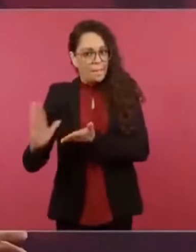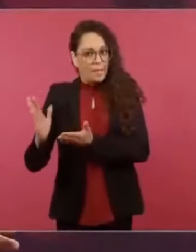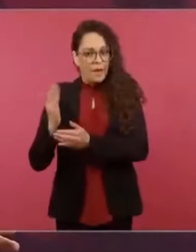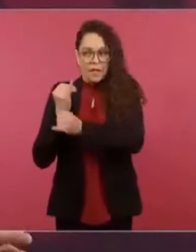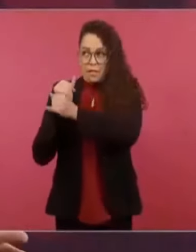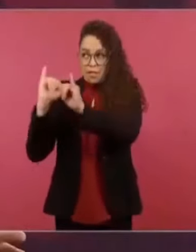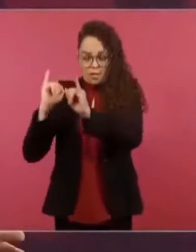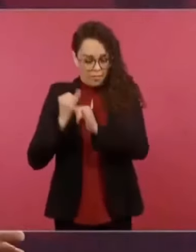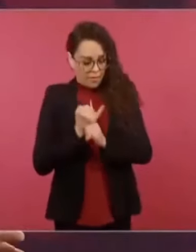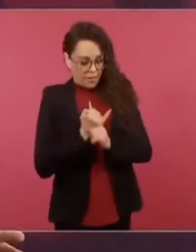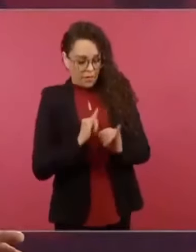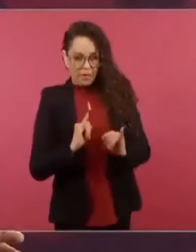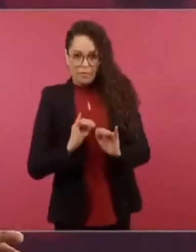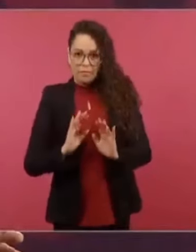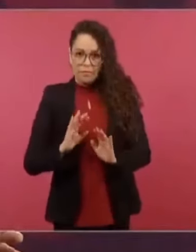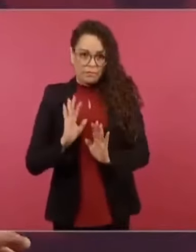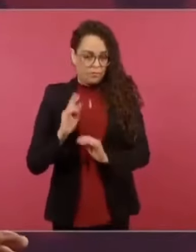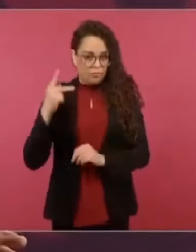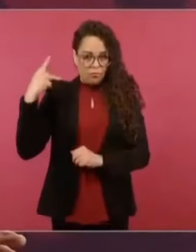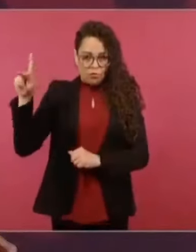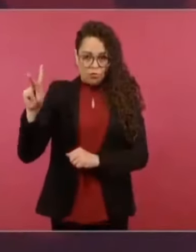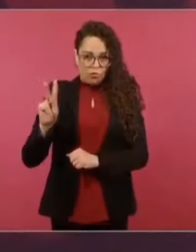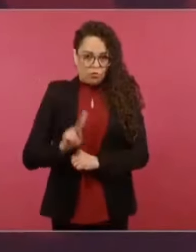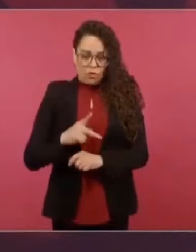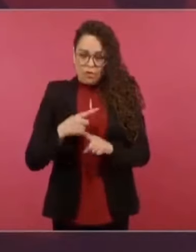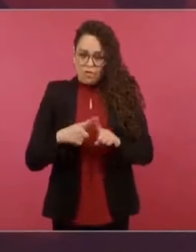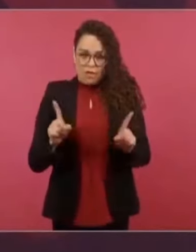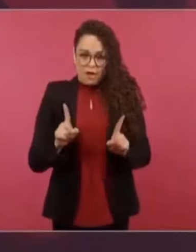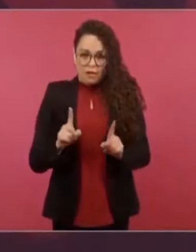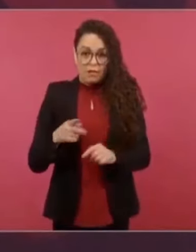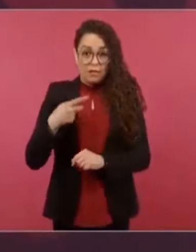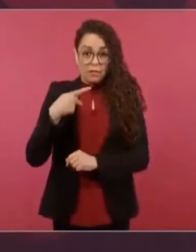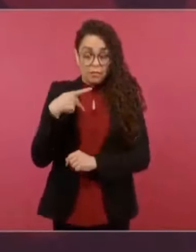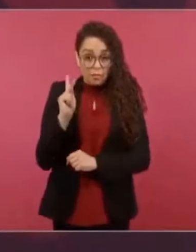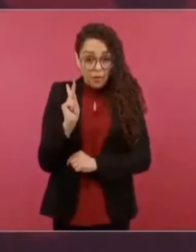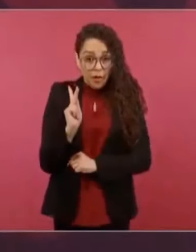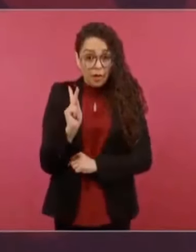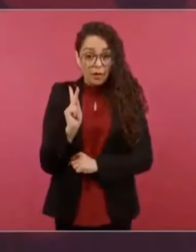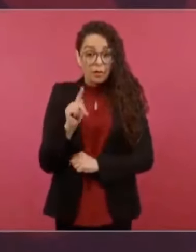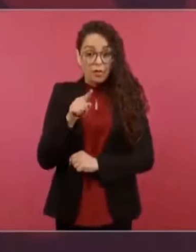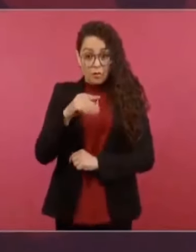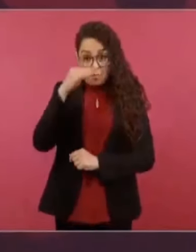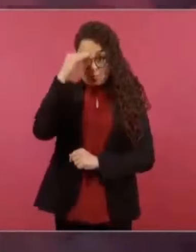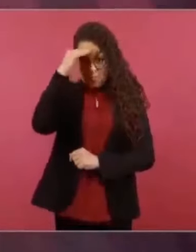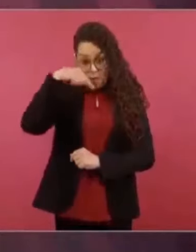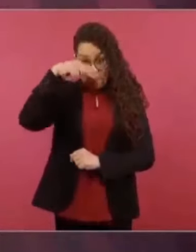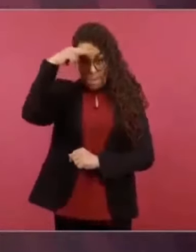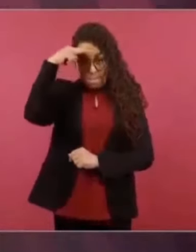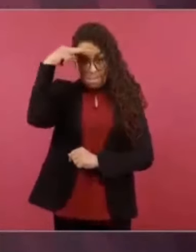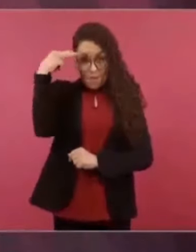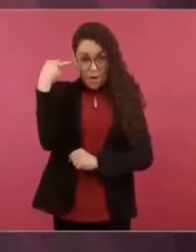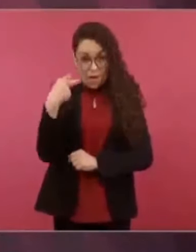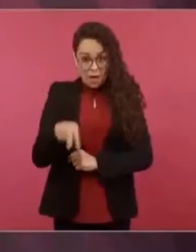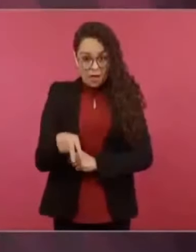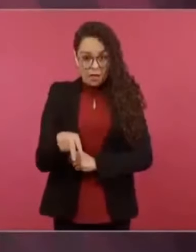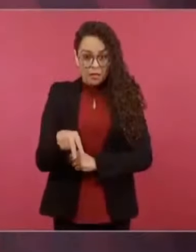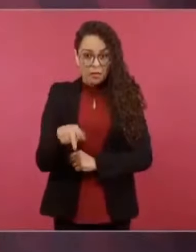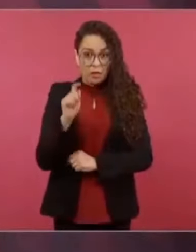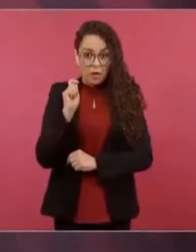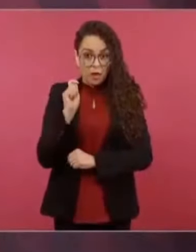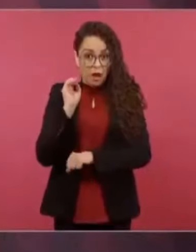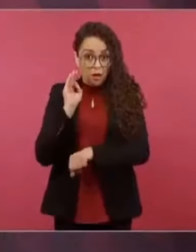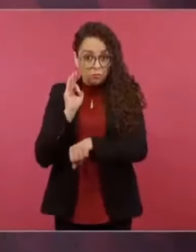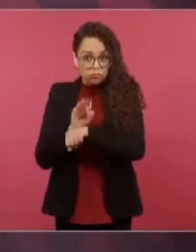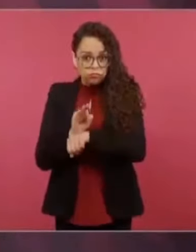no puede ser nunca un protectorado, una colonia